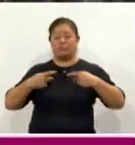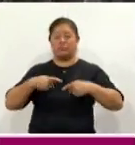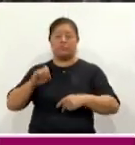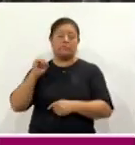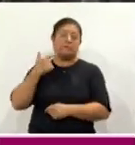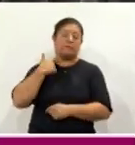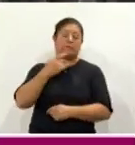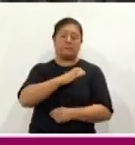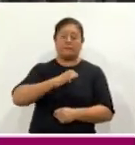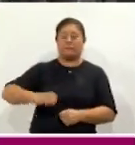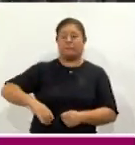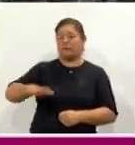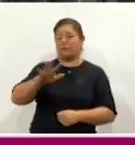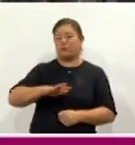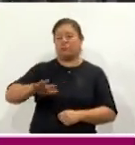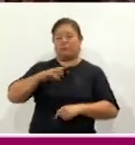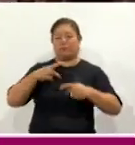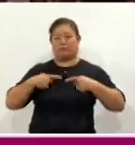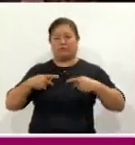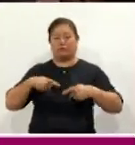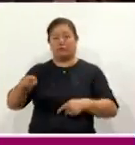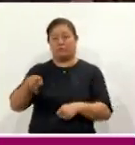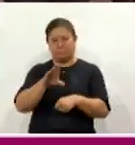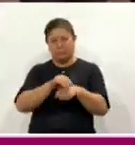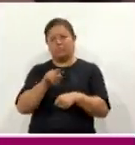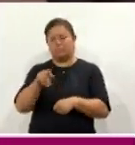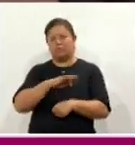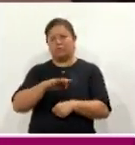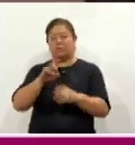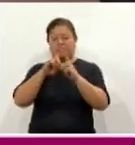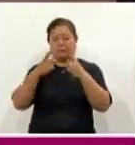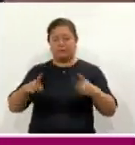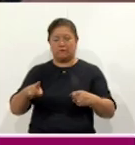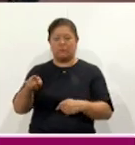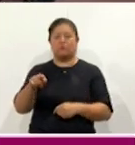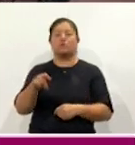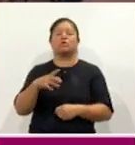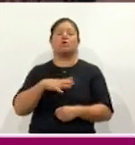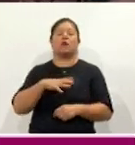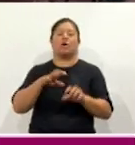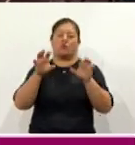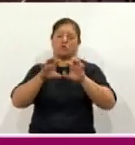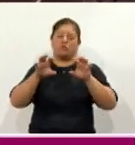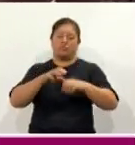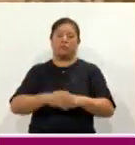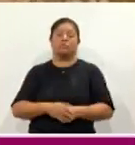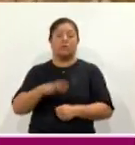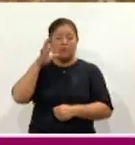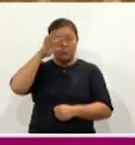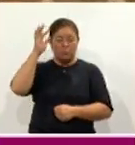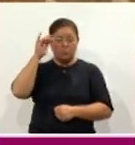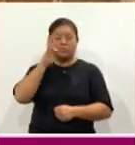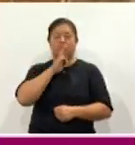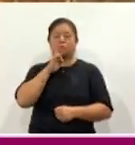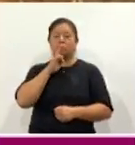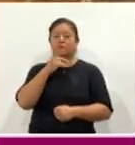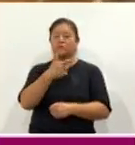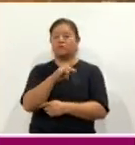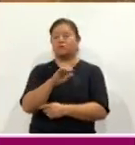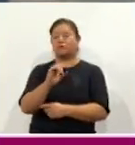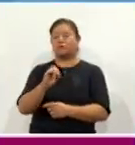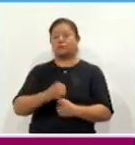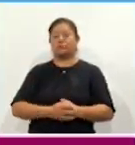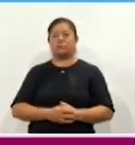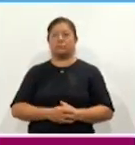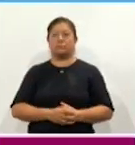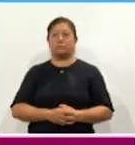excandidaturas y población en general para permitir el desarrollo de los cómputos. Para Coracid Noticias, Giovanni Valdés Lima.